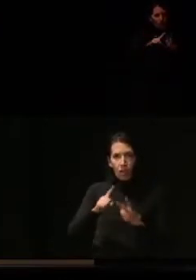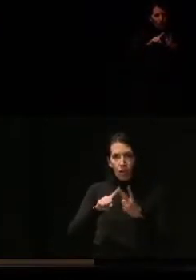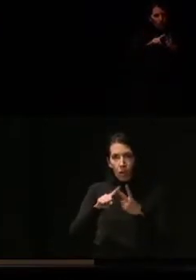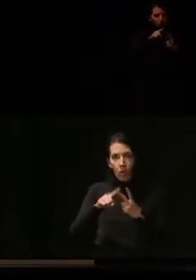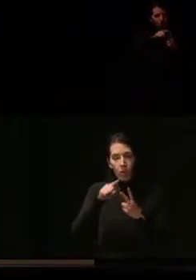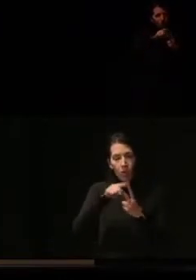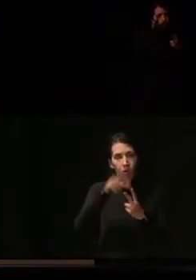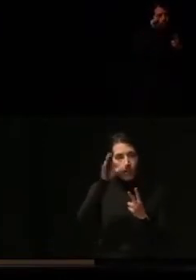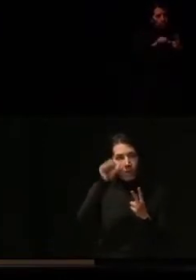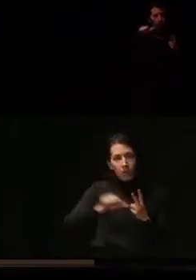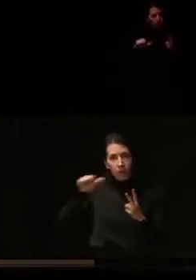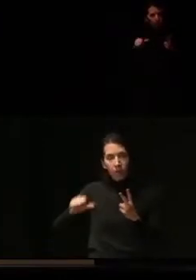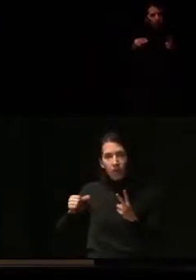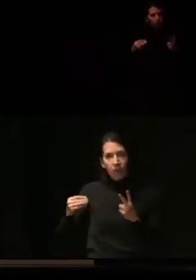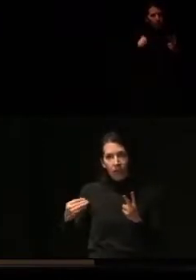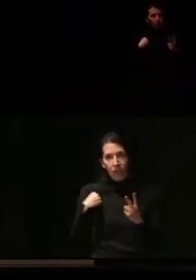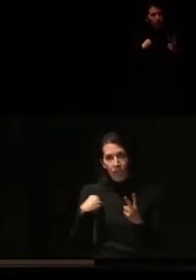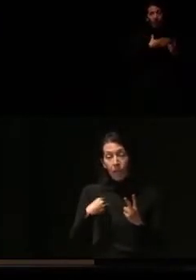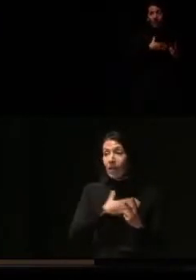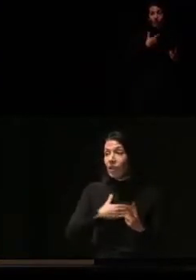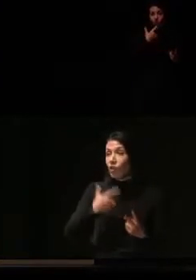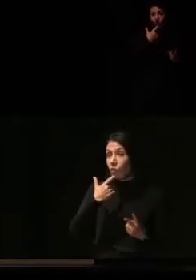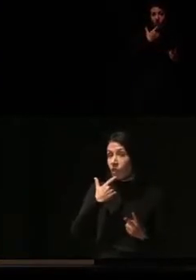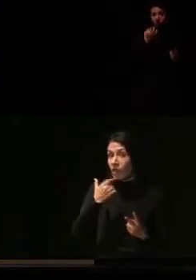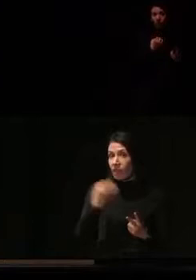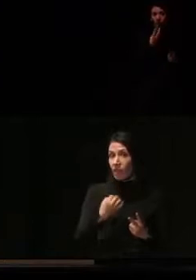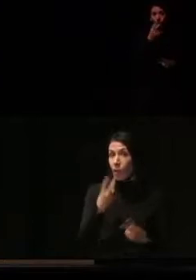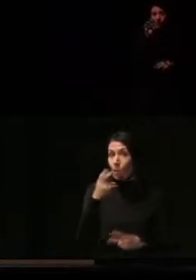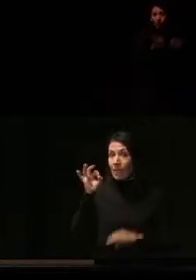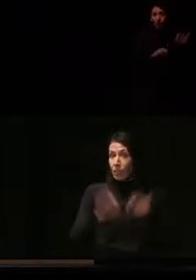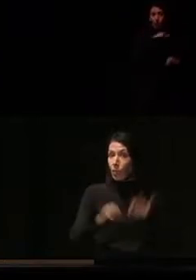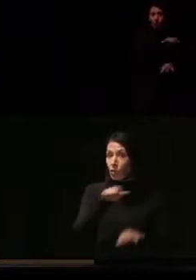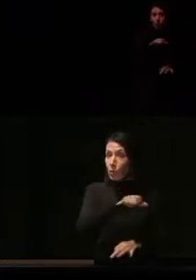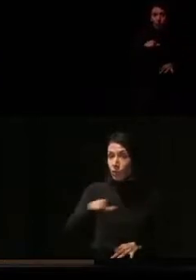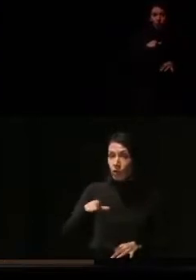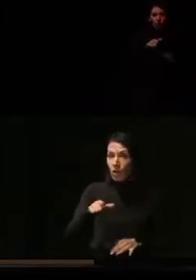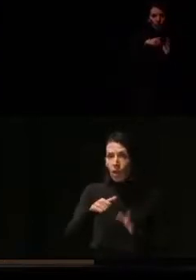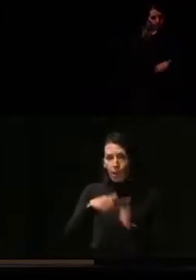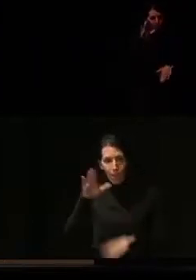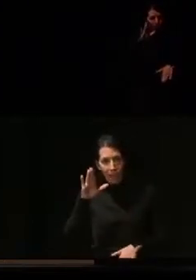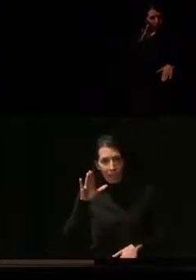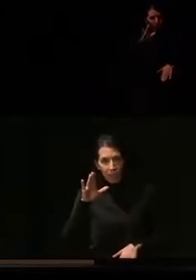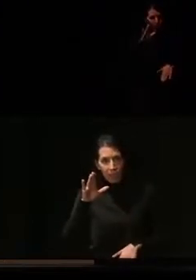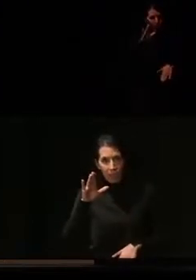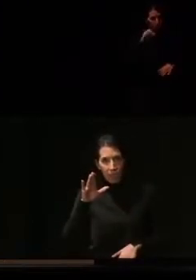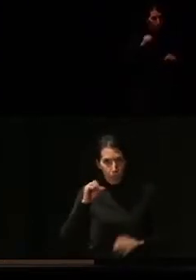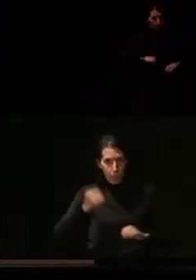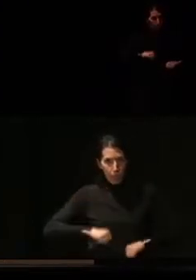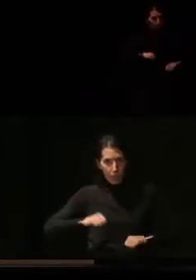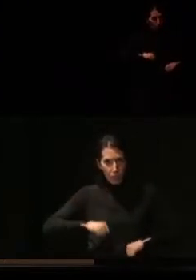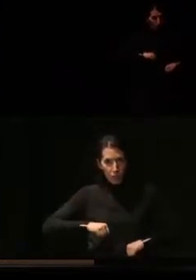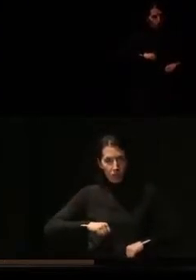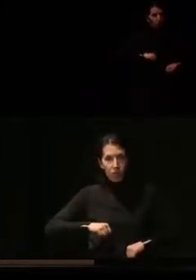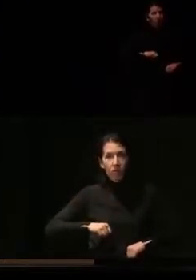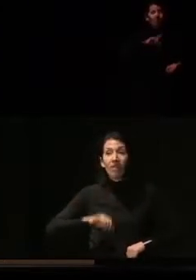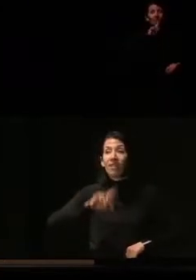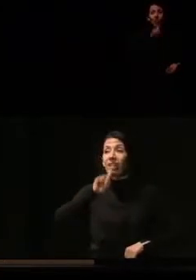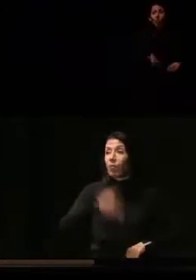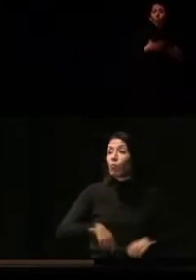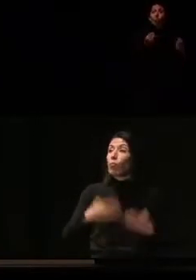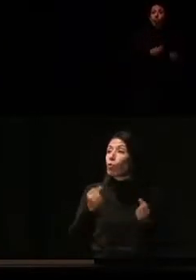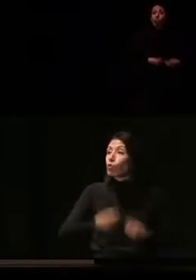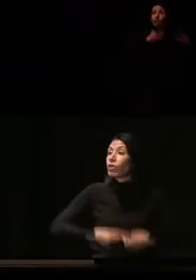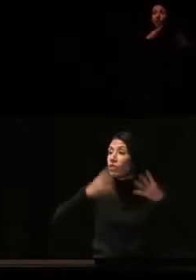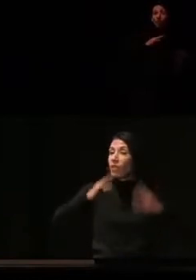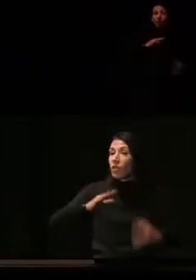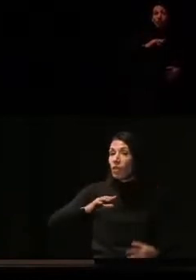Hay que resaltar que más del 20% de la población es mayor en Madrid y que hay cantidad de edificios de